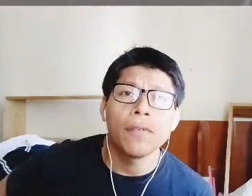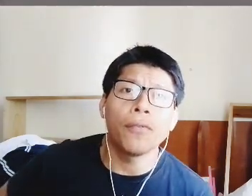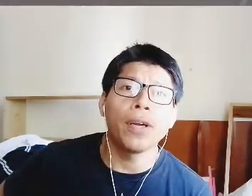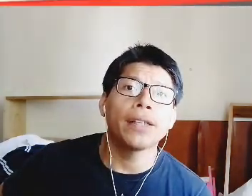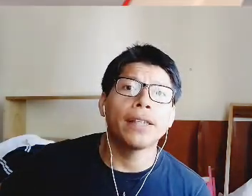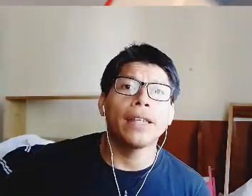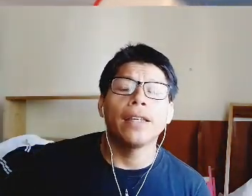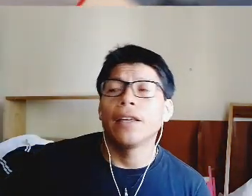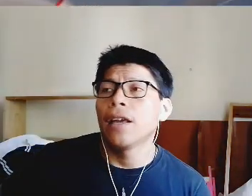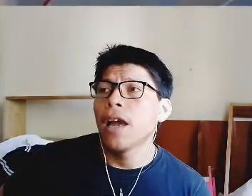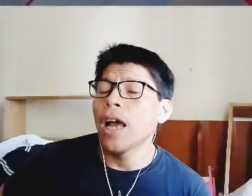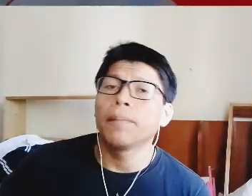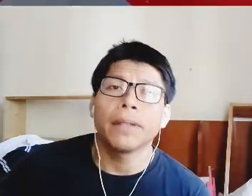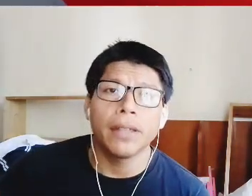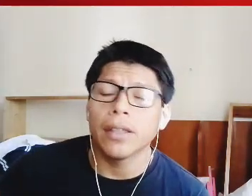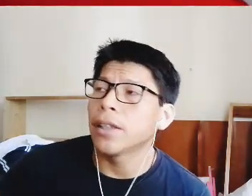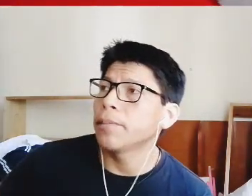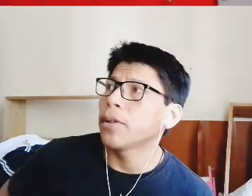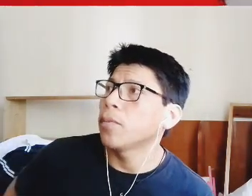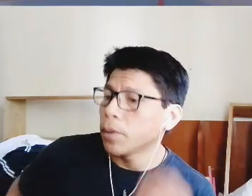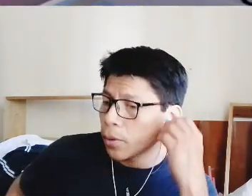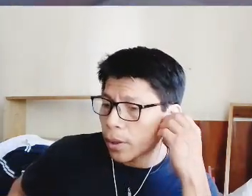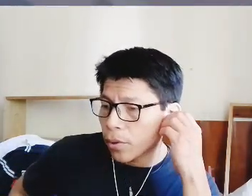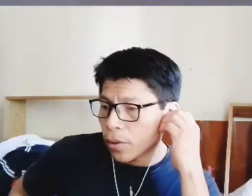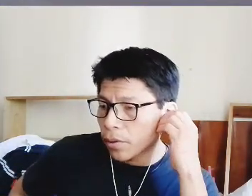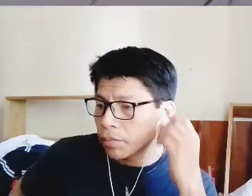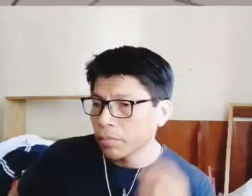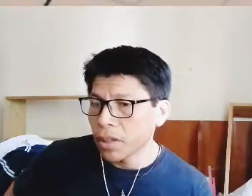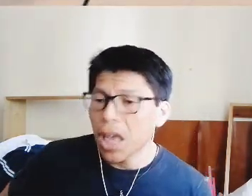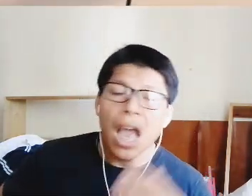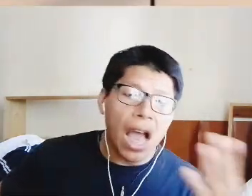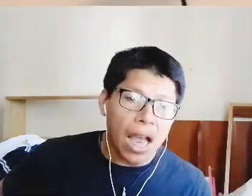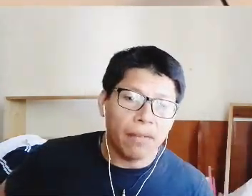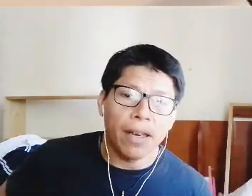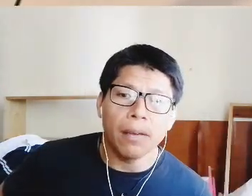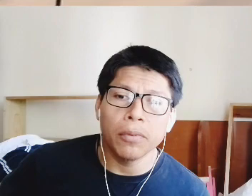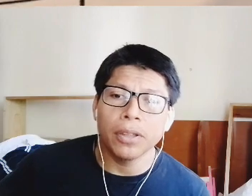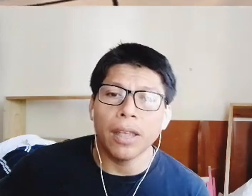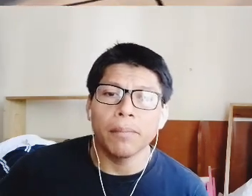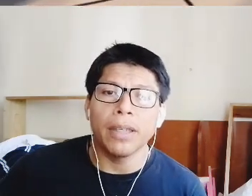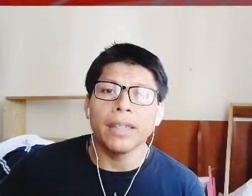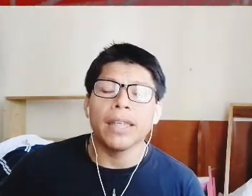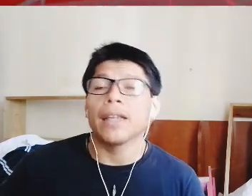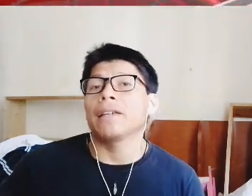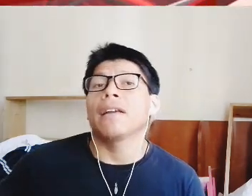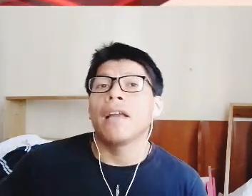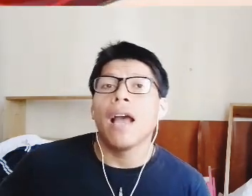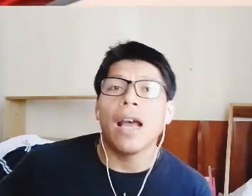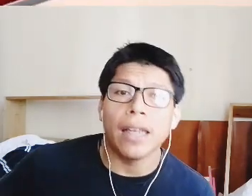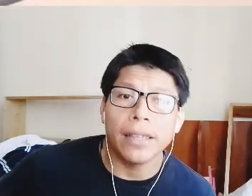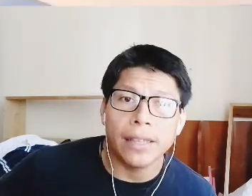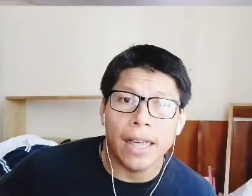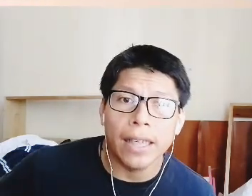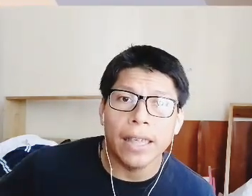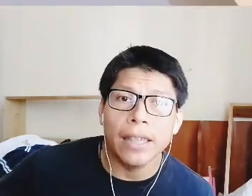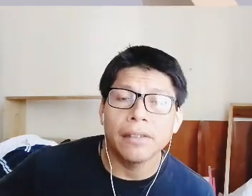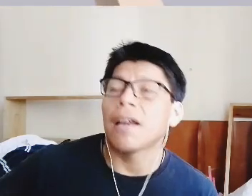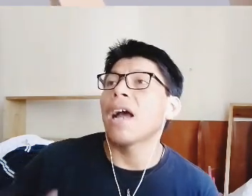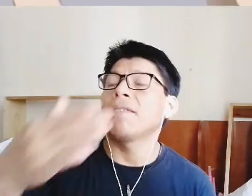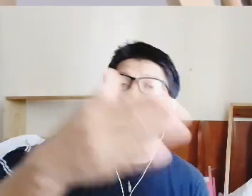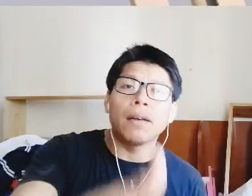fuerte al presidente Andrés Manuel López Obrador hablamos también de Alasraqui